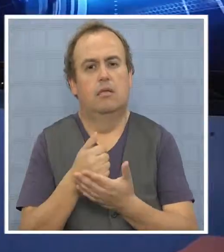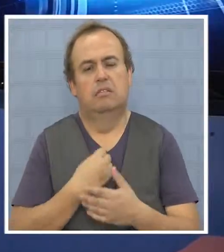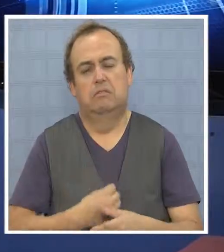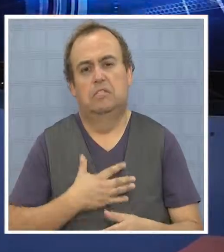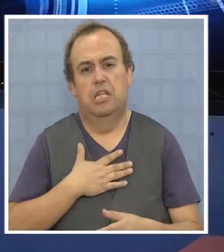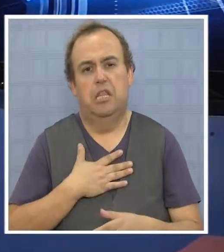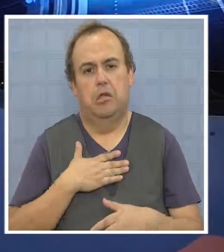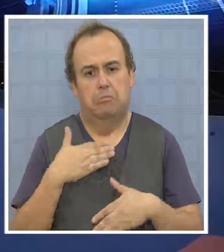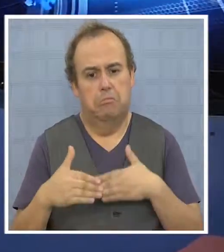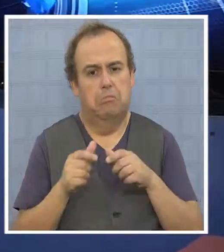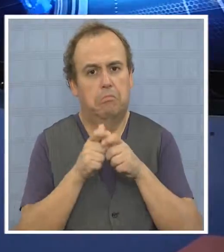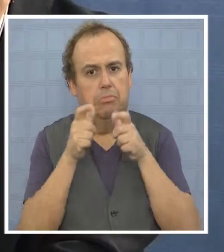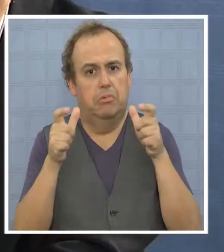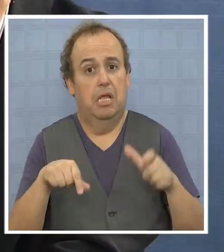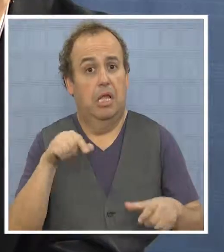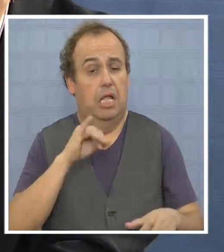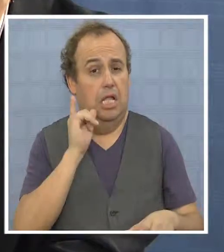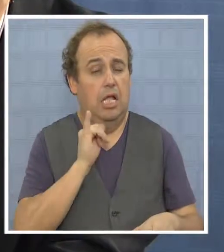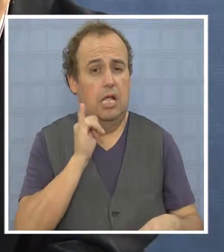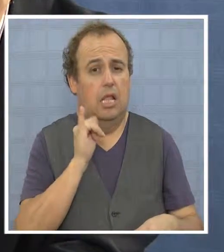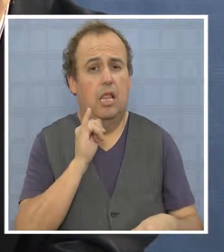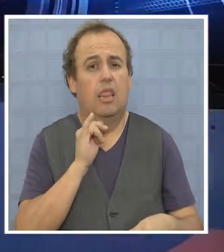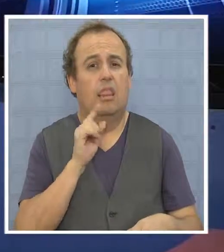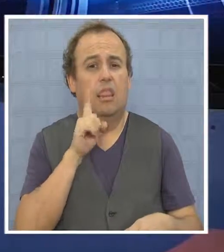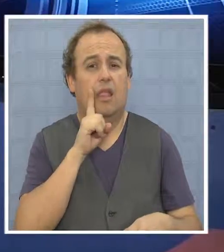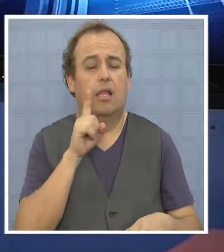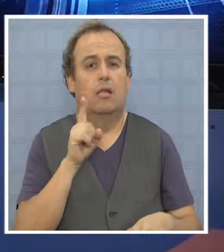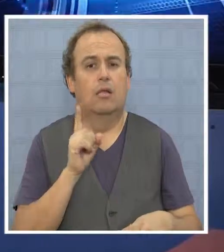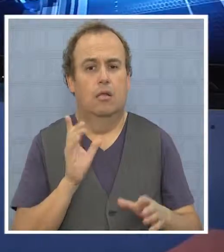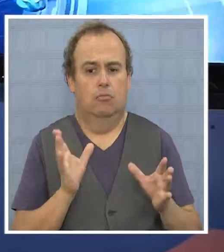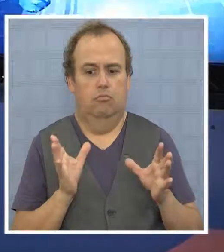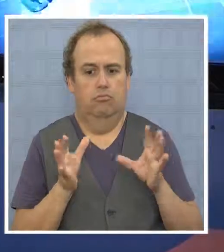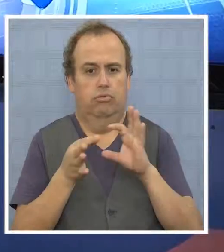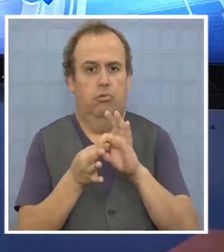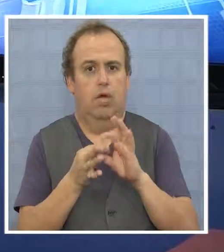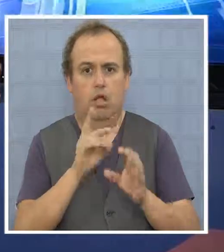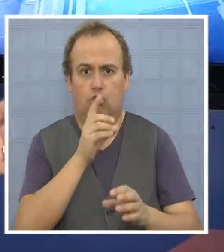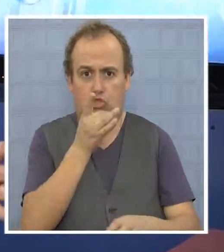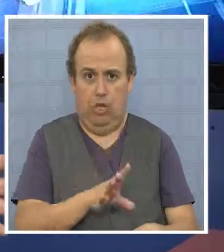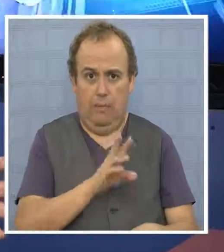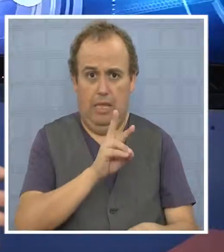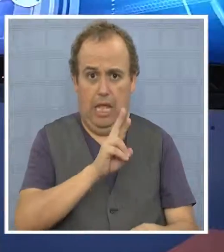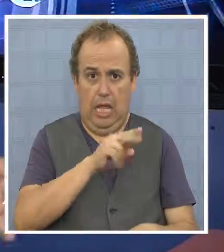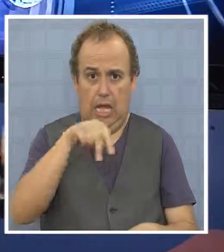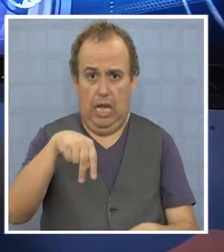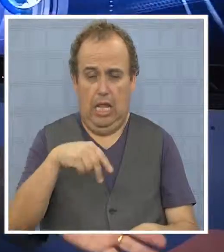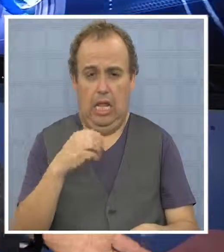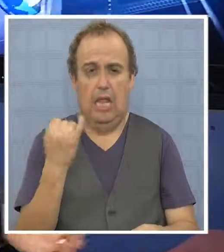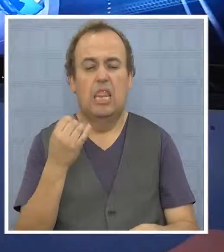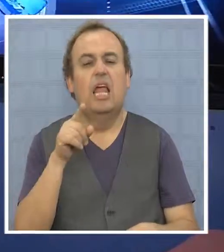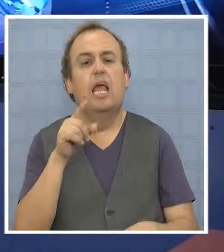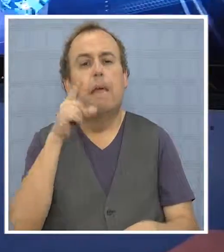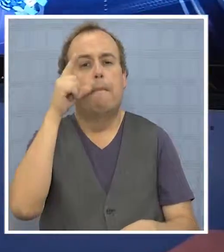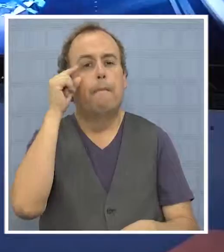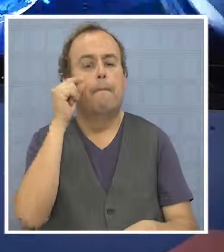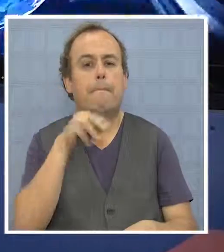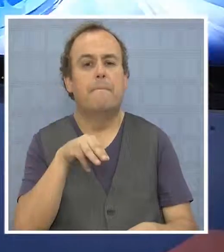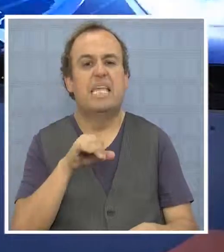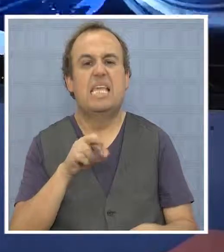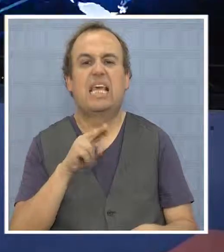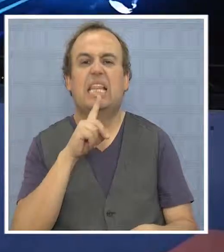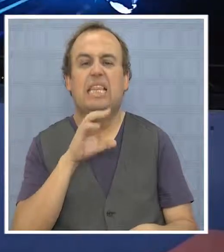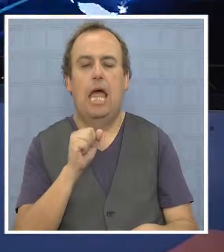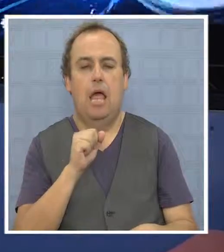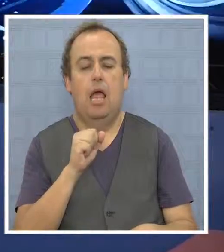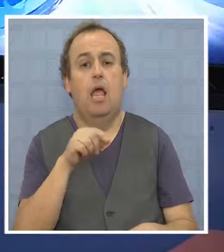que sentimos que vamos a sacar adelante. En el caso de Iquique tenemos una candidata que es de la coalición que no es de Renovación solamente porque es Independiente, que es mixta de Dubós